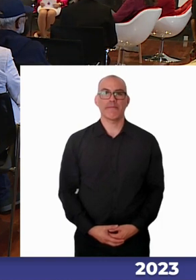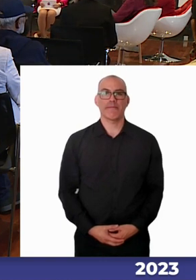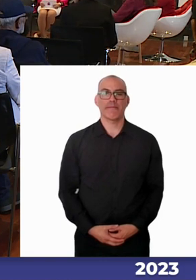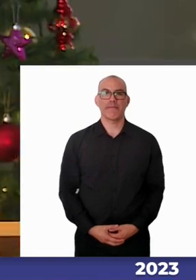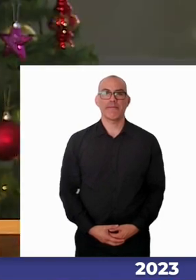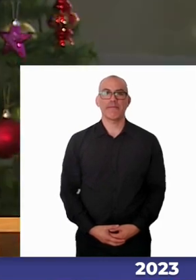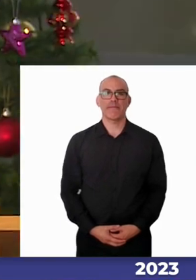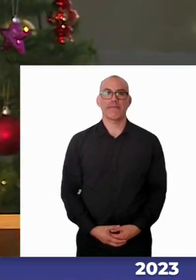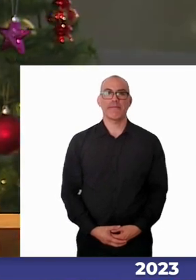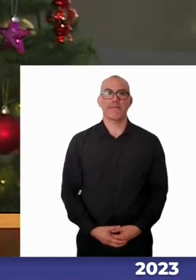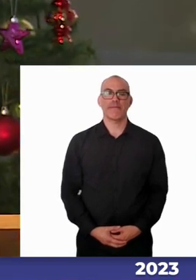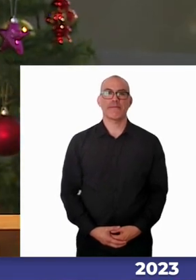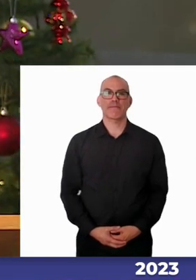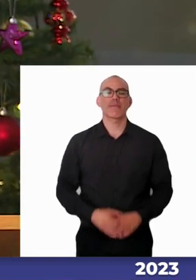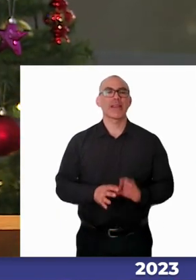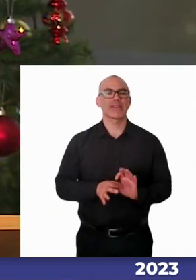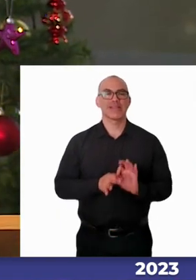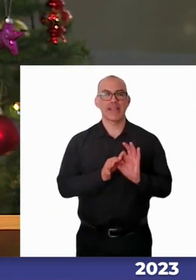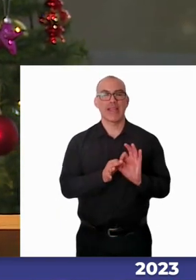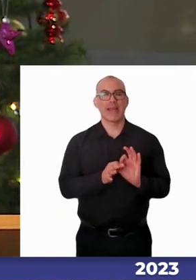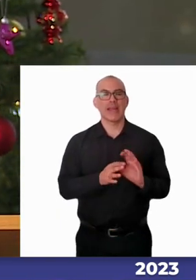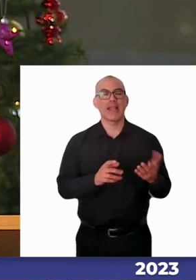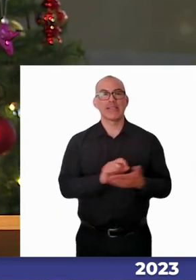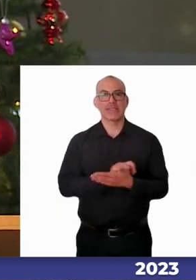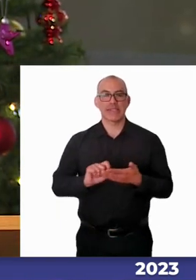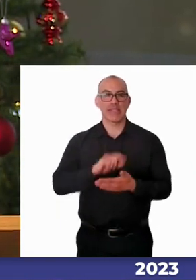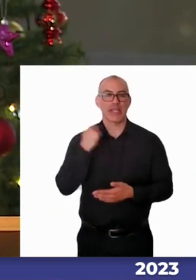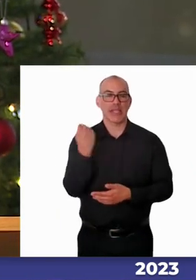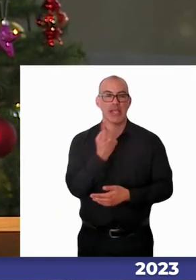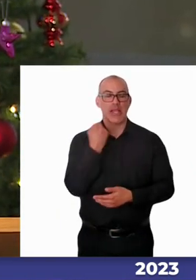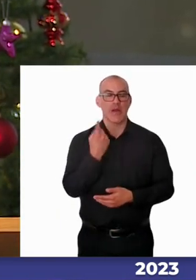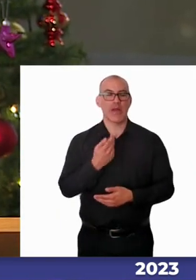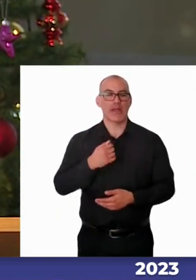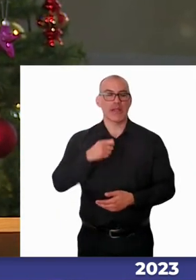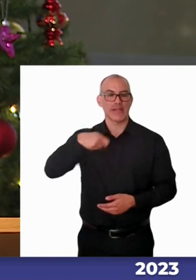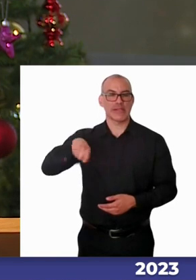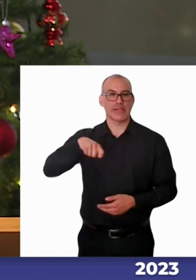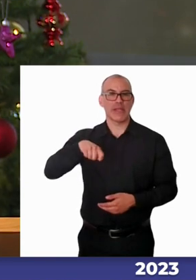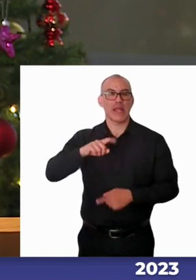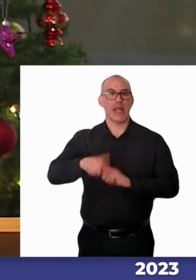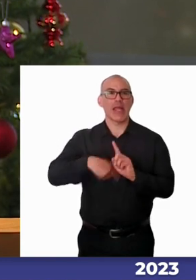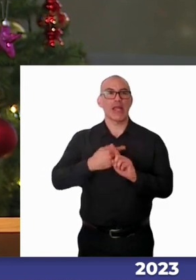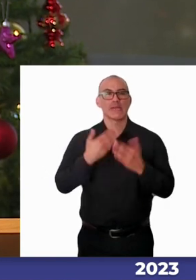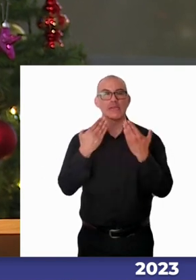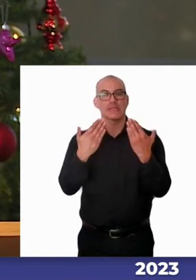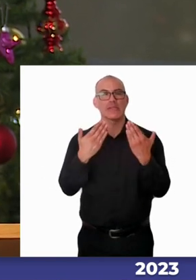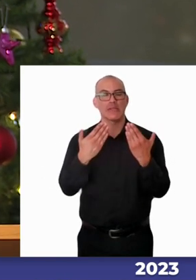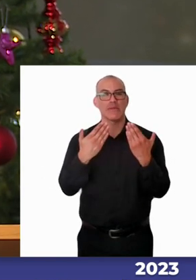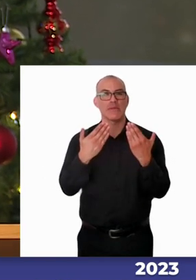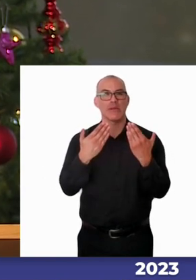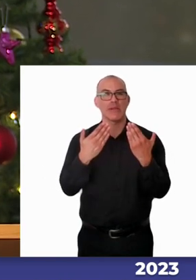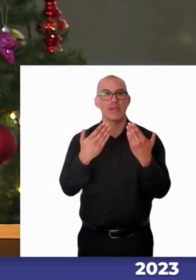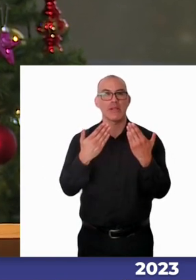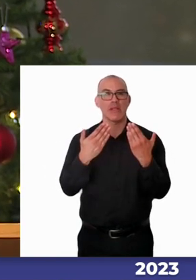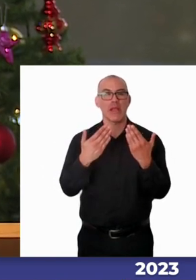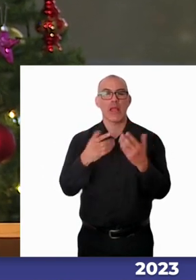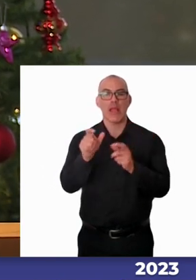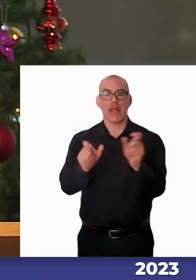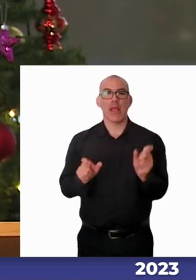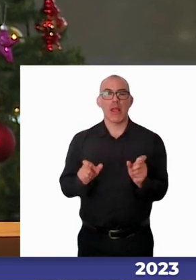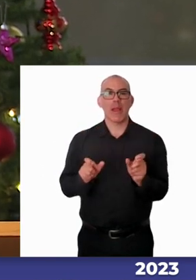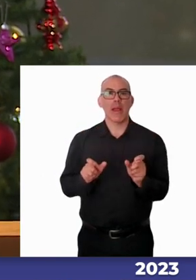Agradecemos las palabras del Secretario General del Senado. Queremos saludar también la presencia de la diputada Francesca Muñoz,